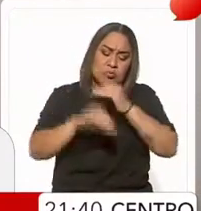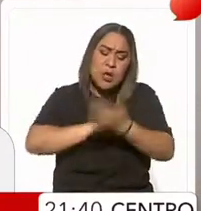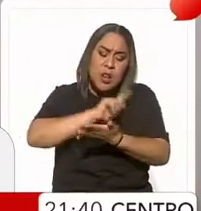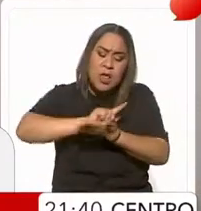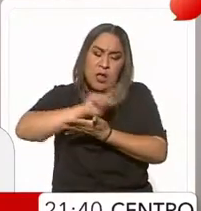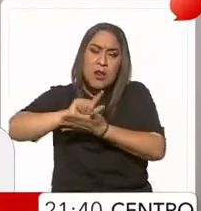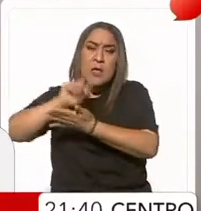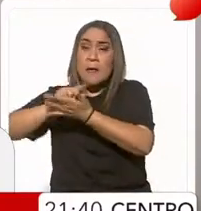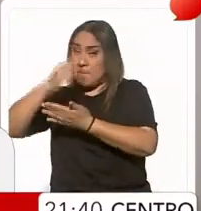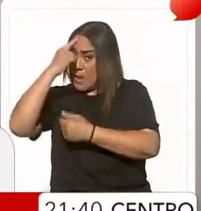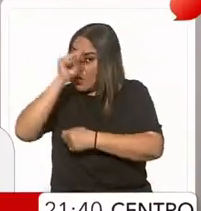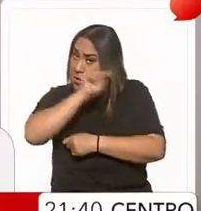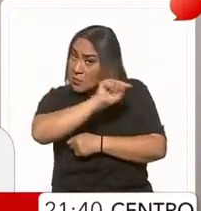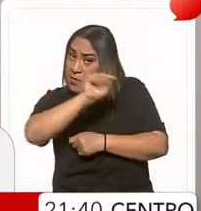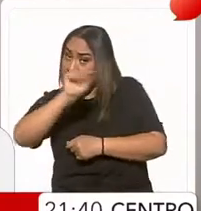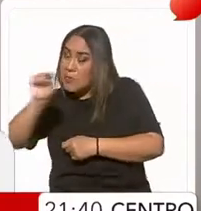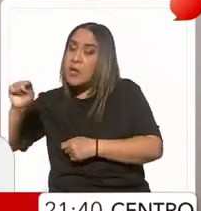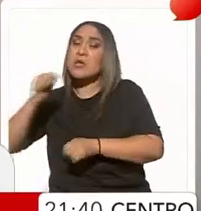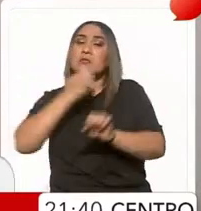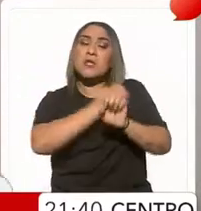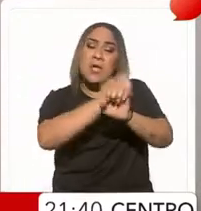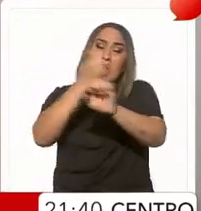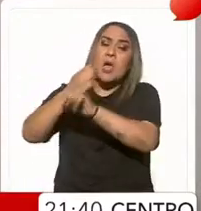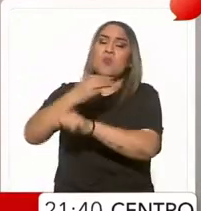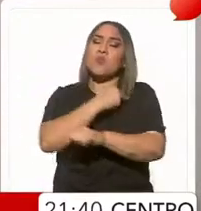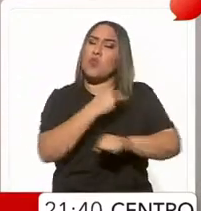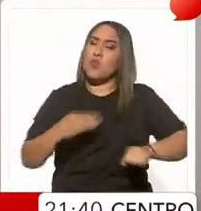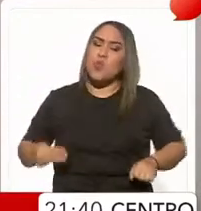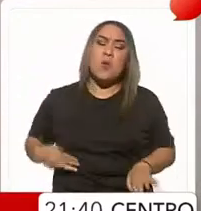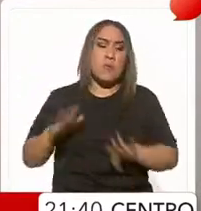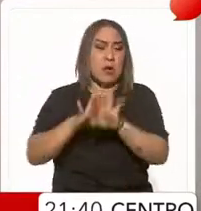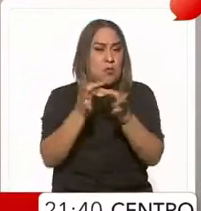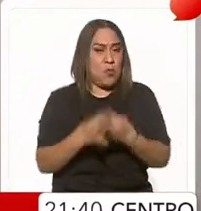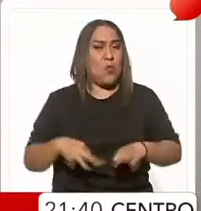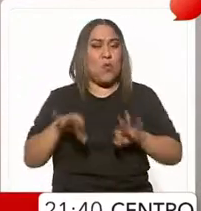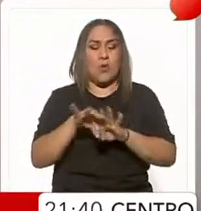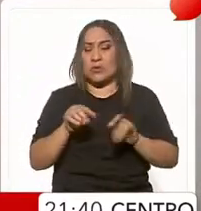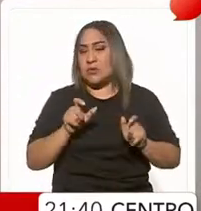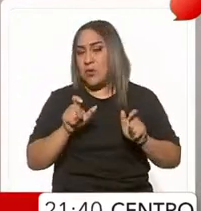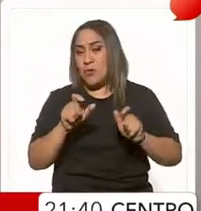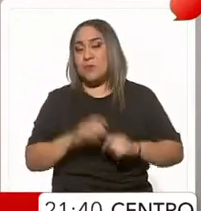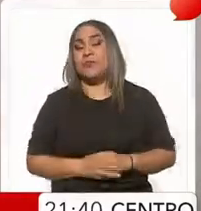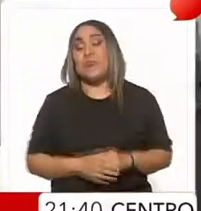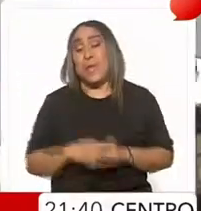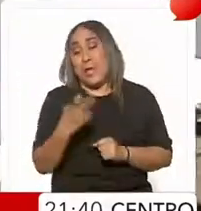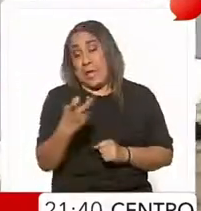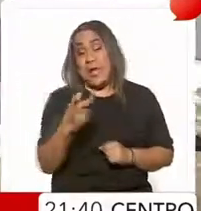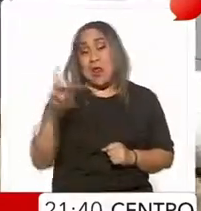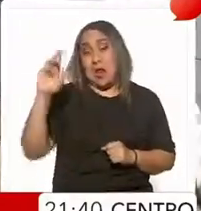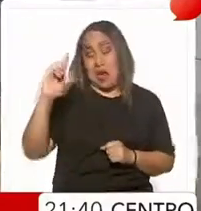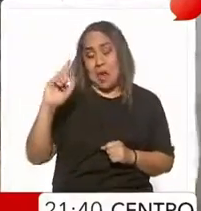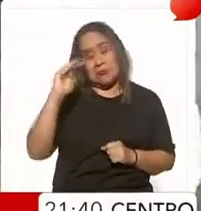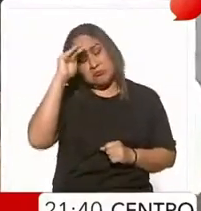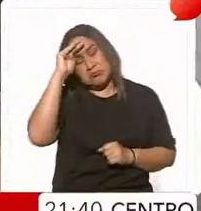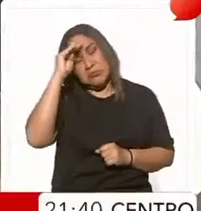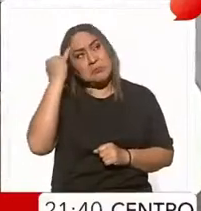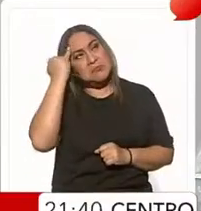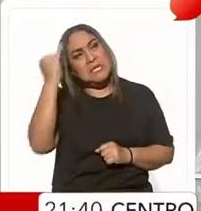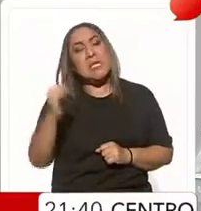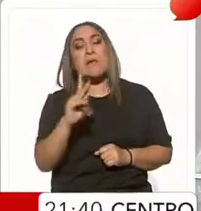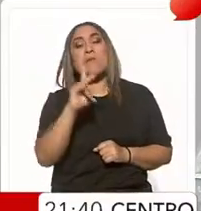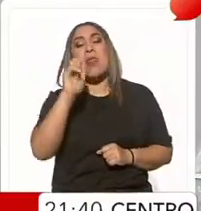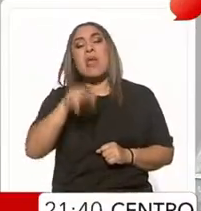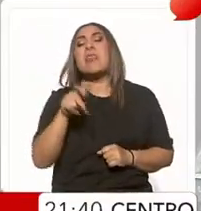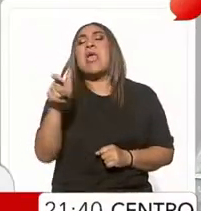estados, a los municipios recuperar la seguridad pública. Así Galvez Ruiz propuso lo que llamó plan X.